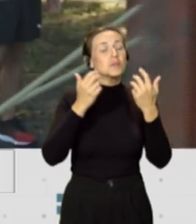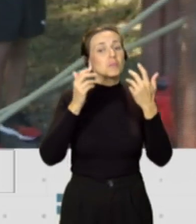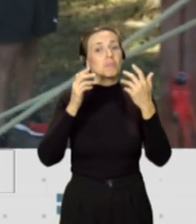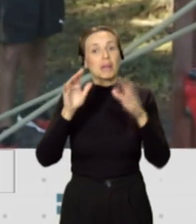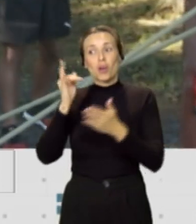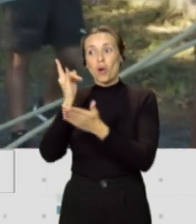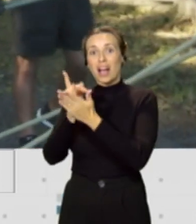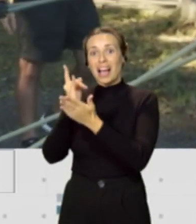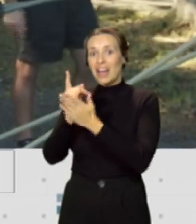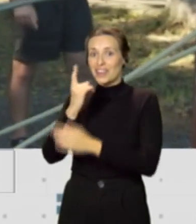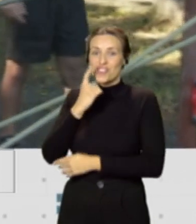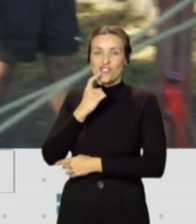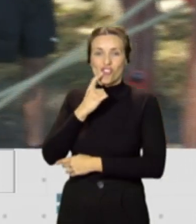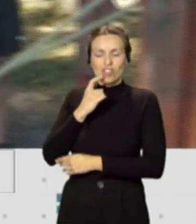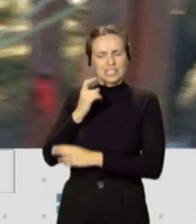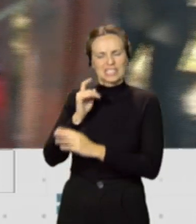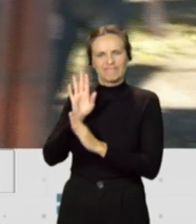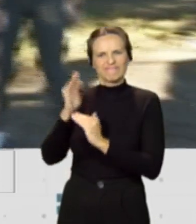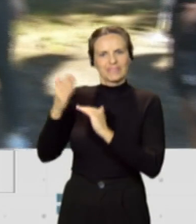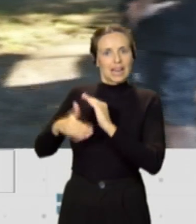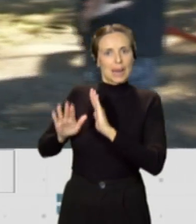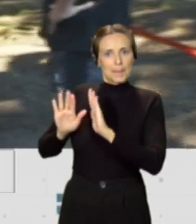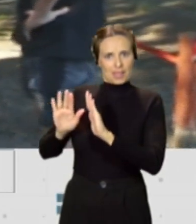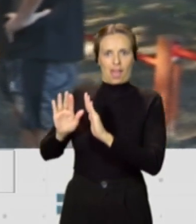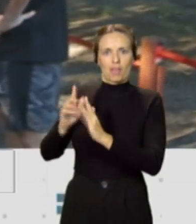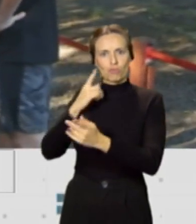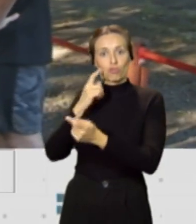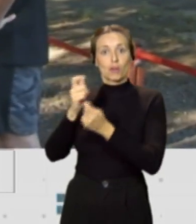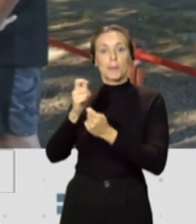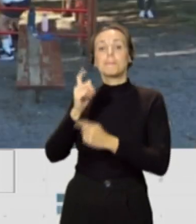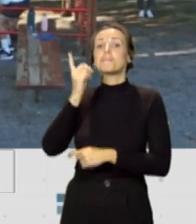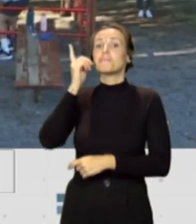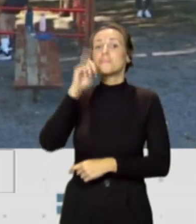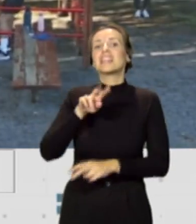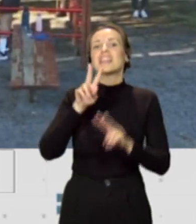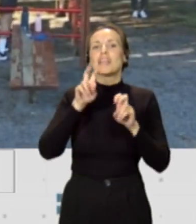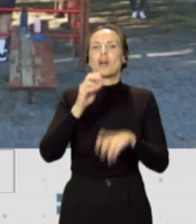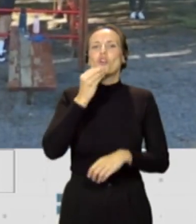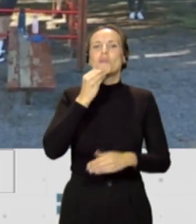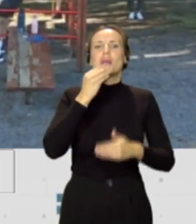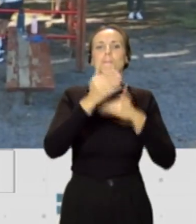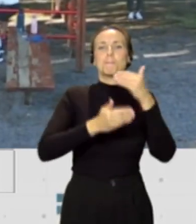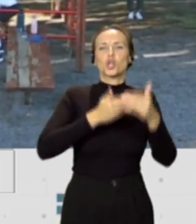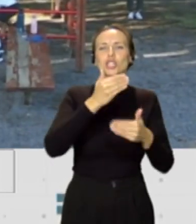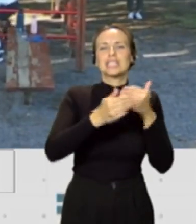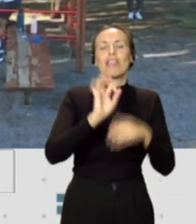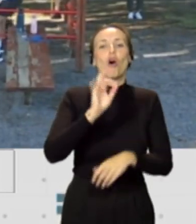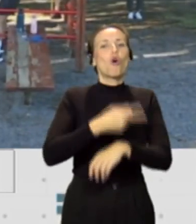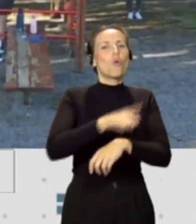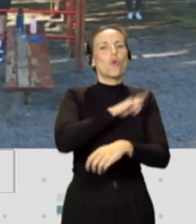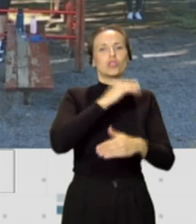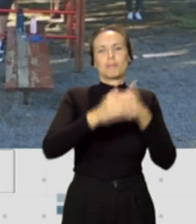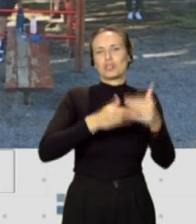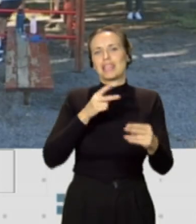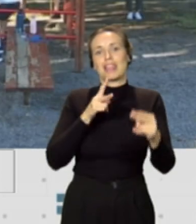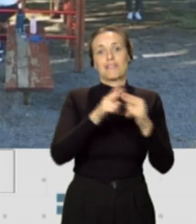carnes rojas y todo lo que tiene que ver con procesados y ultraprocesados. Por supuesto, y en esto de alimentación además no